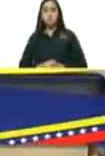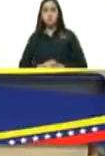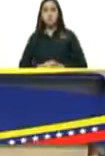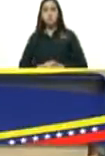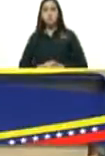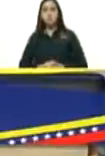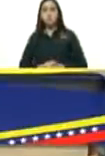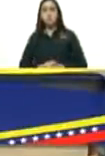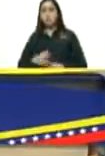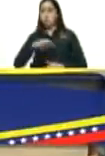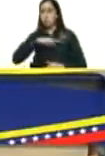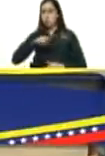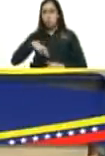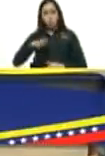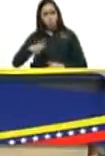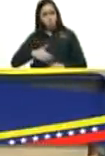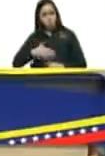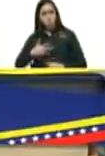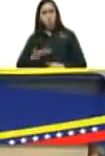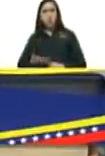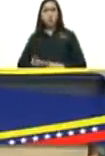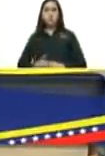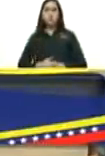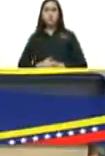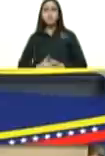nosotros pudiéramos fíjense ustedes